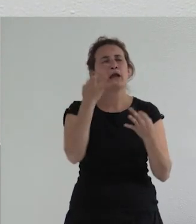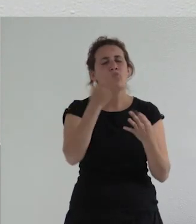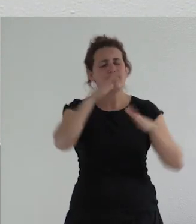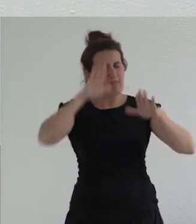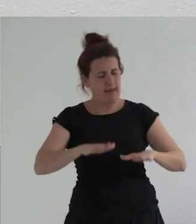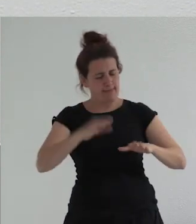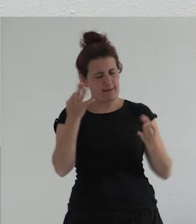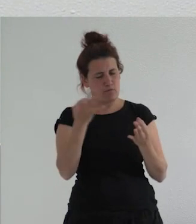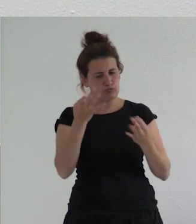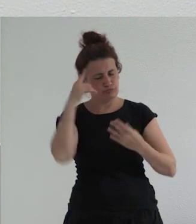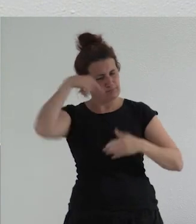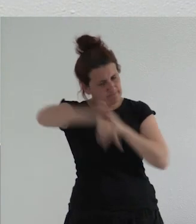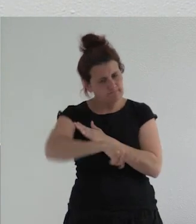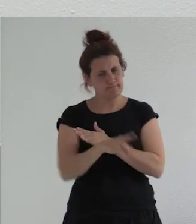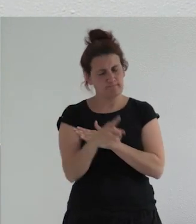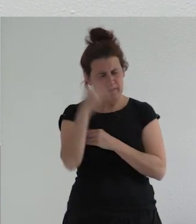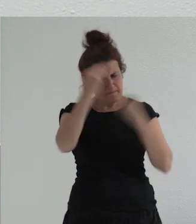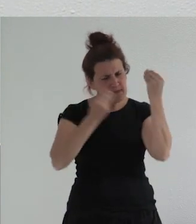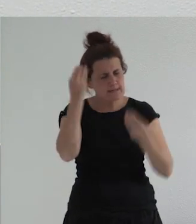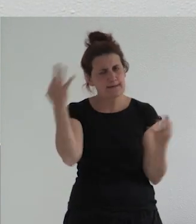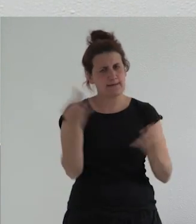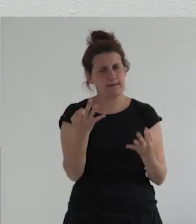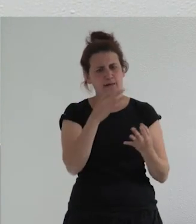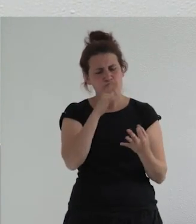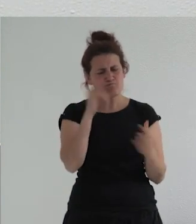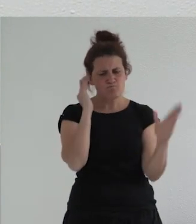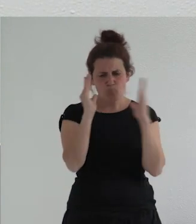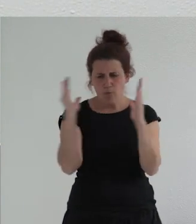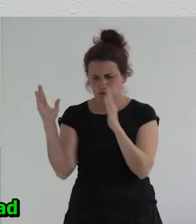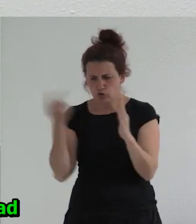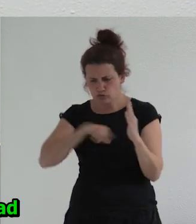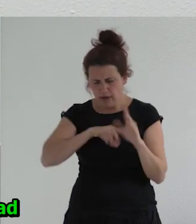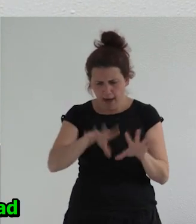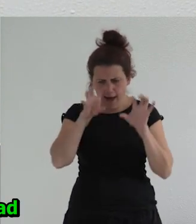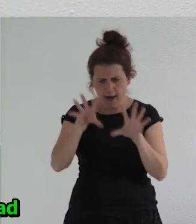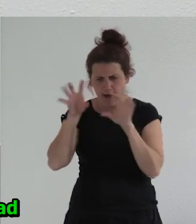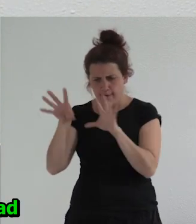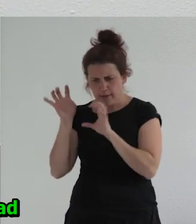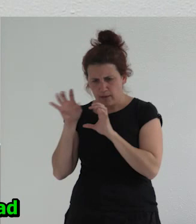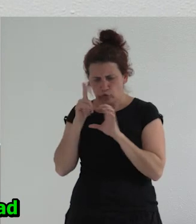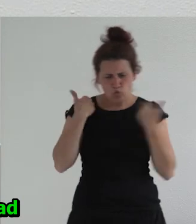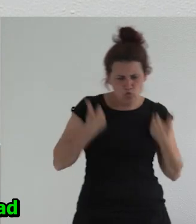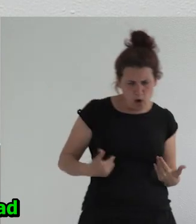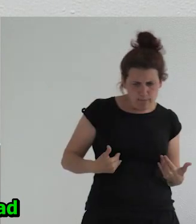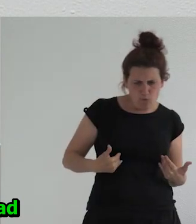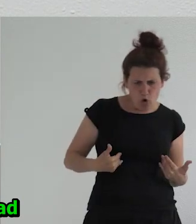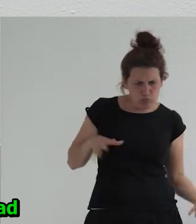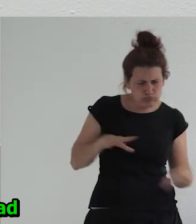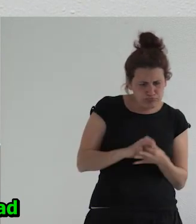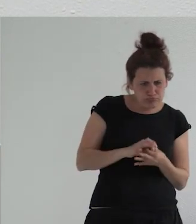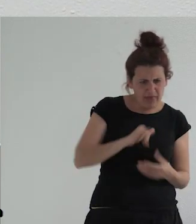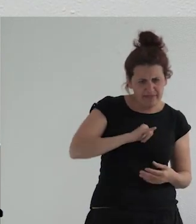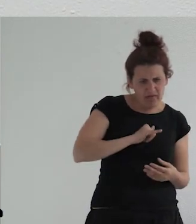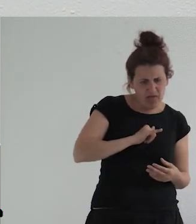con mucha más profundidad a pensar en qué momento se establecen los aprendizajes entre un cuerpo determinado y una concordancia con